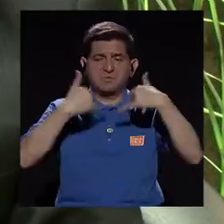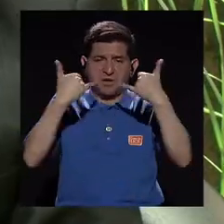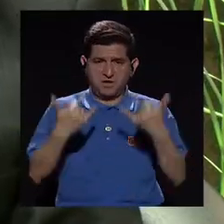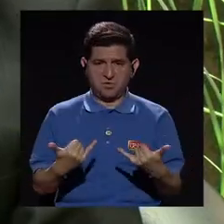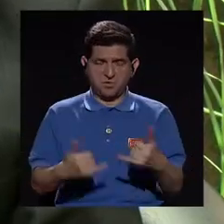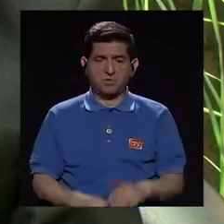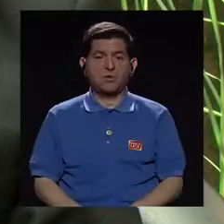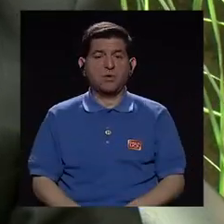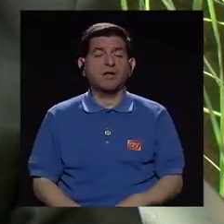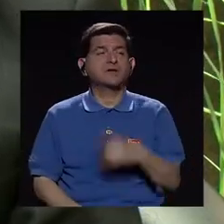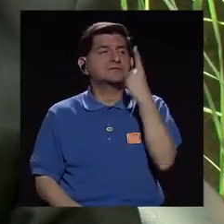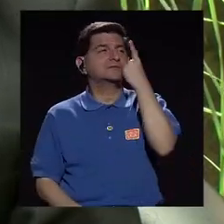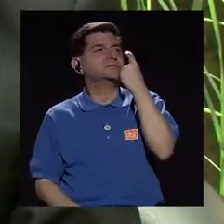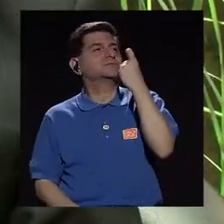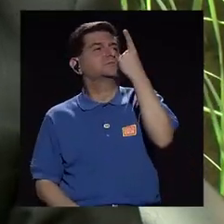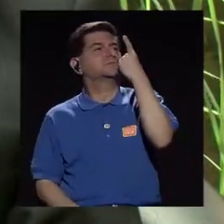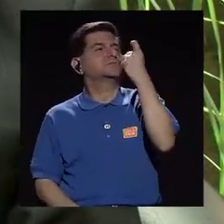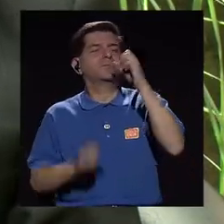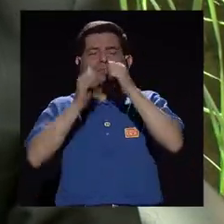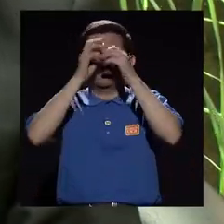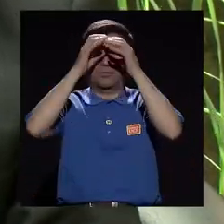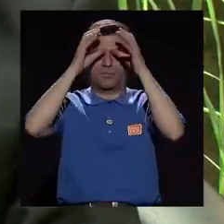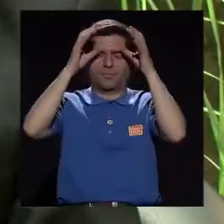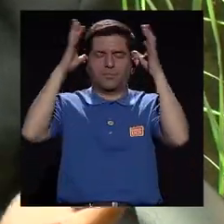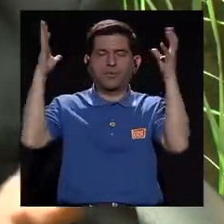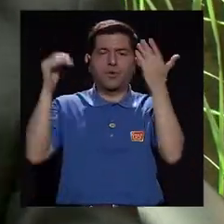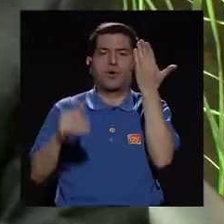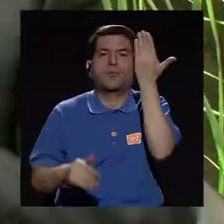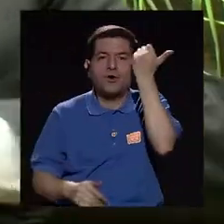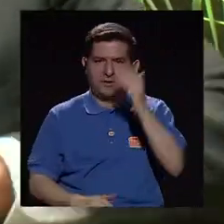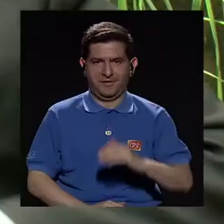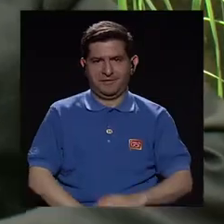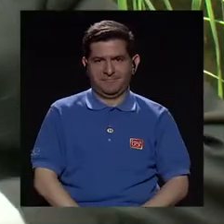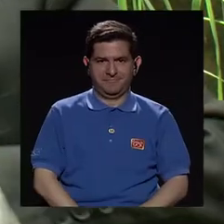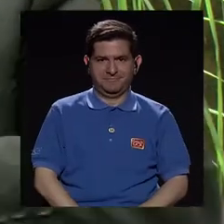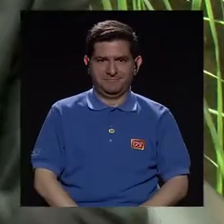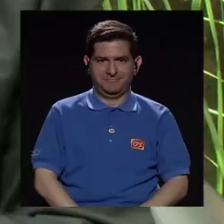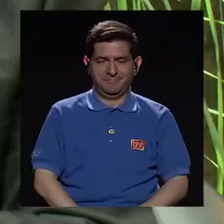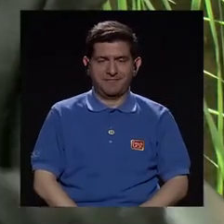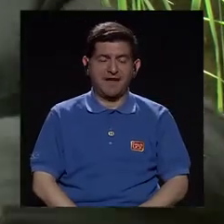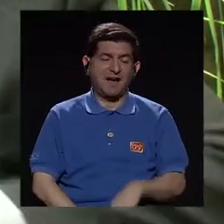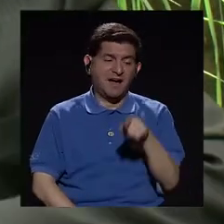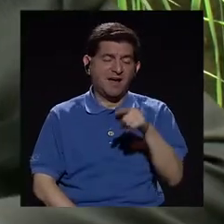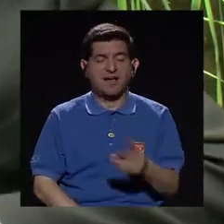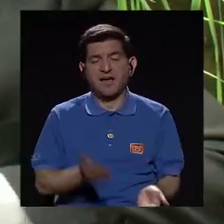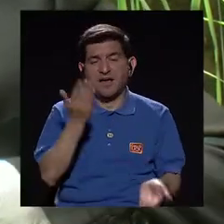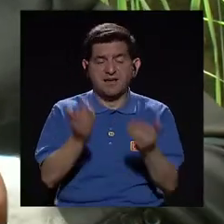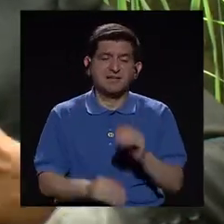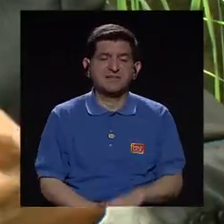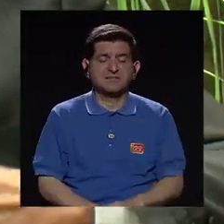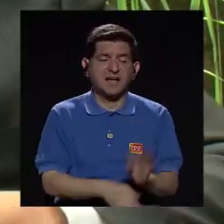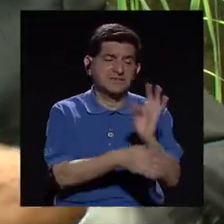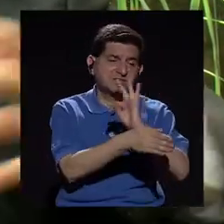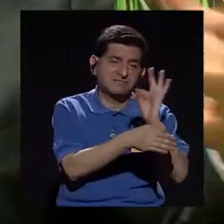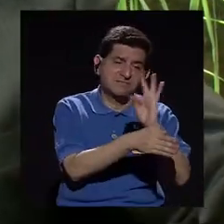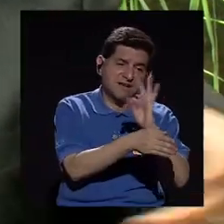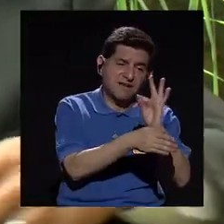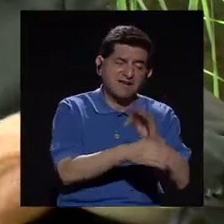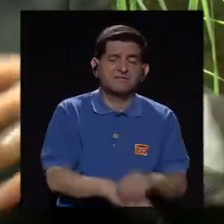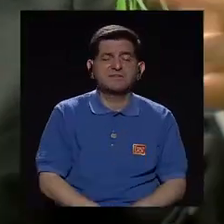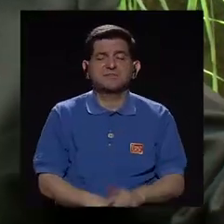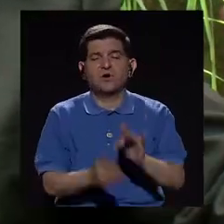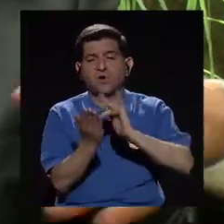que es la capacidad de fantaseo e imaginación. ¿Por qué? Porque los dispositivos, llamémosle televisión,